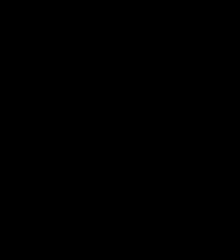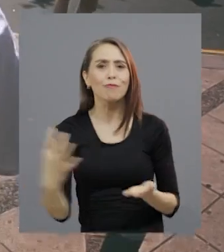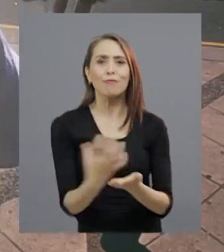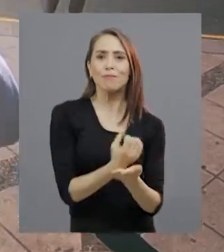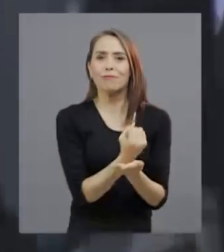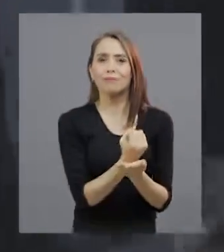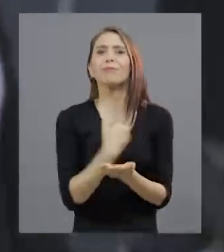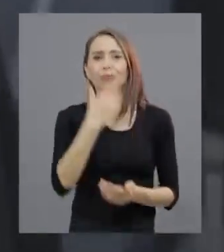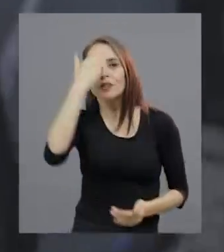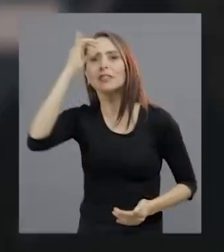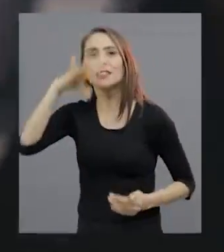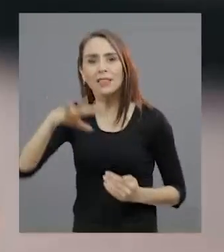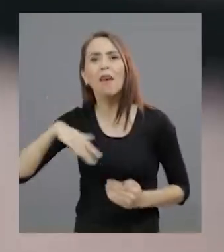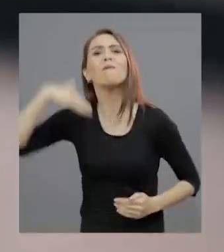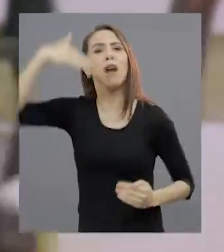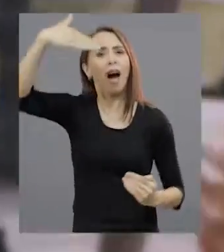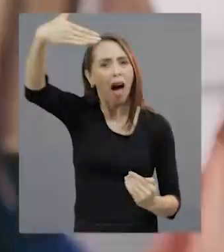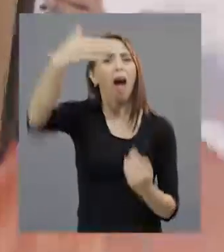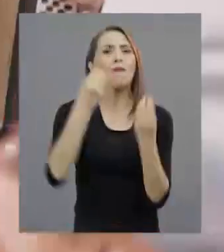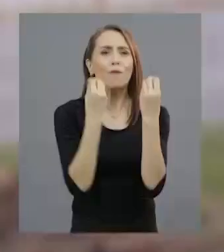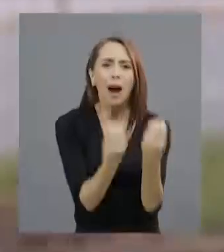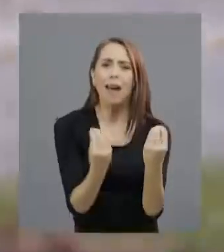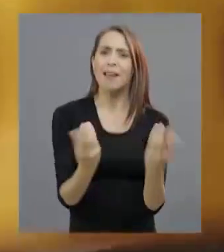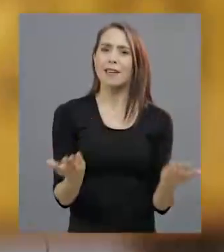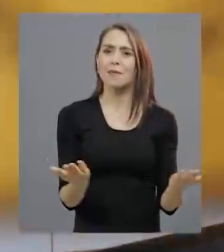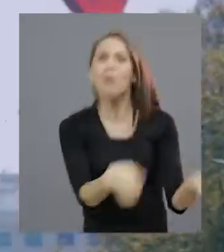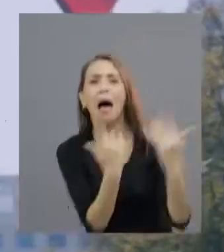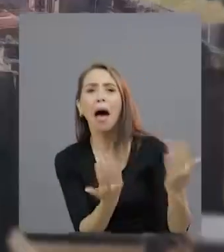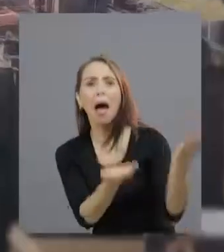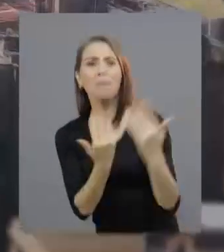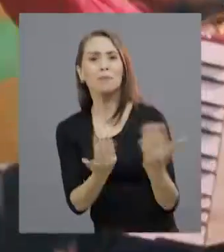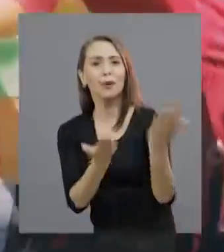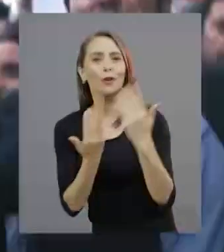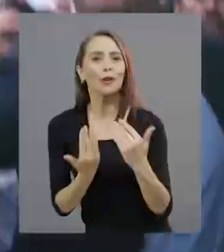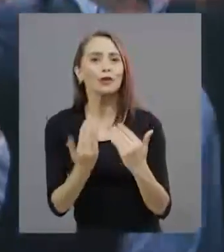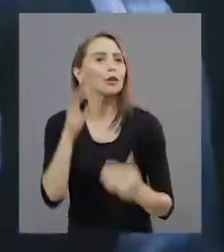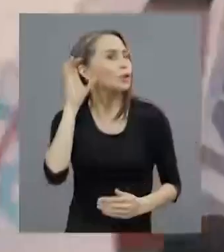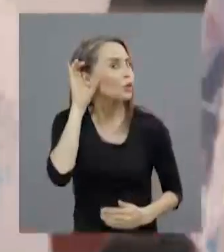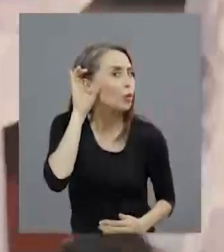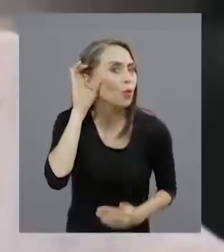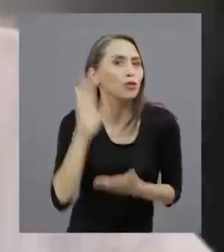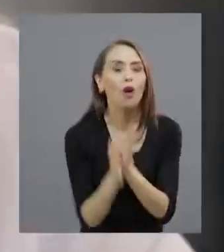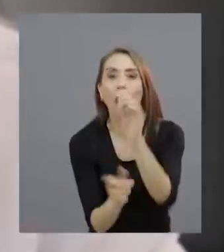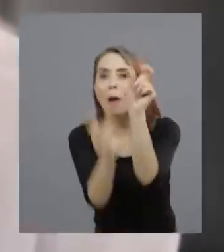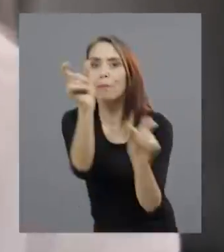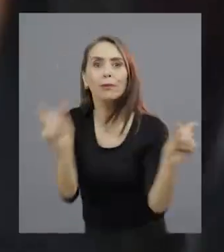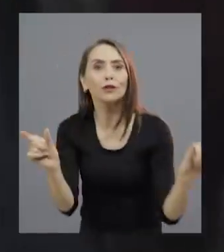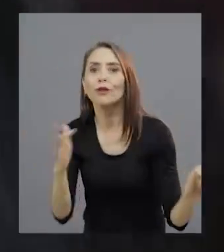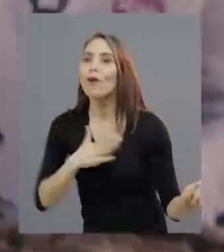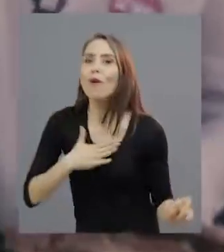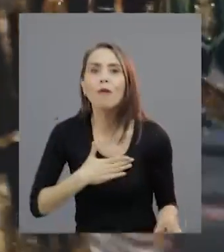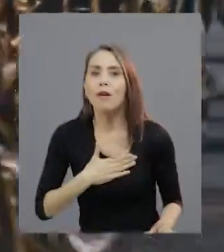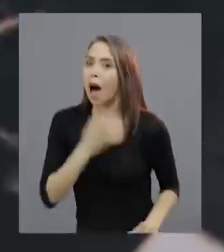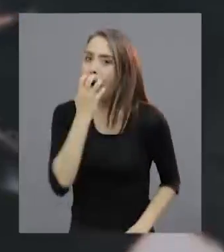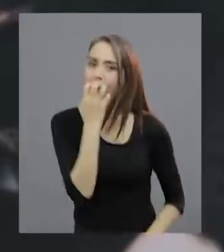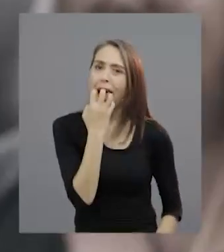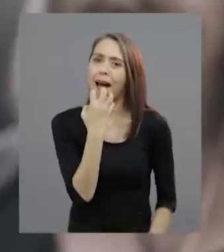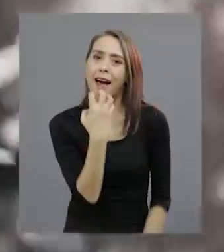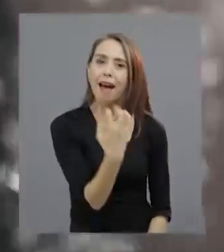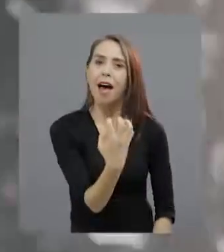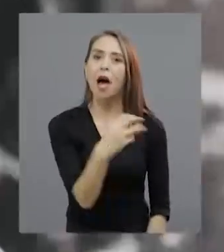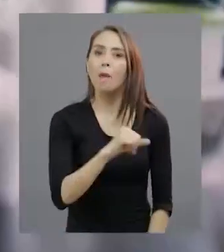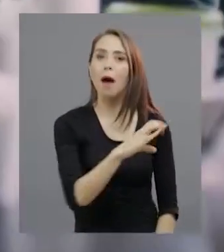Yo sé que lo bueno llegará Vamos, yo escucho a toda mi gente Gritar Marco